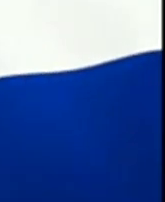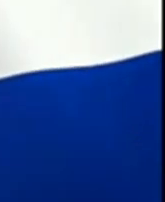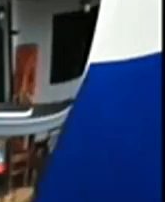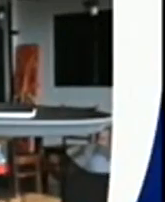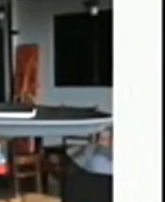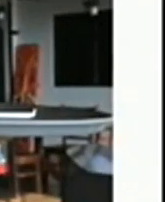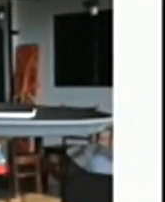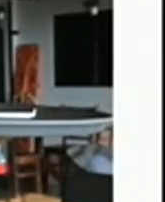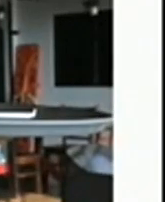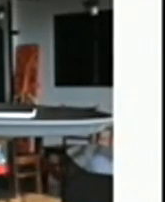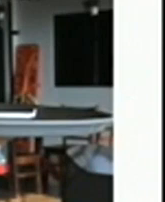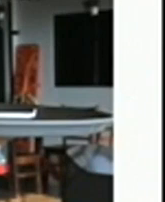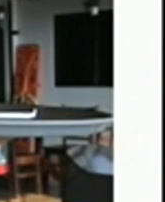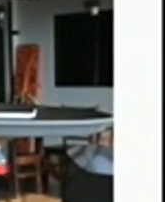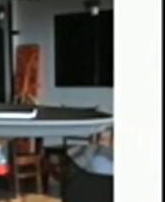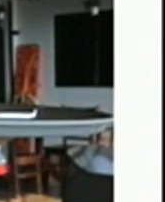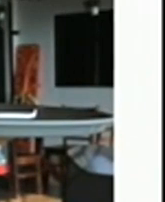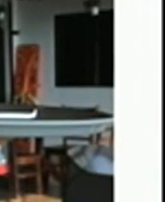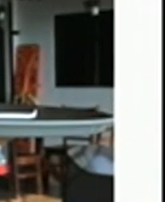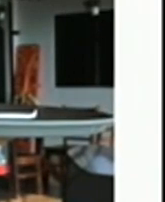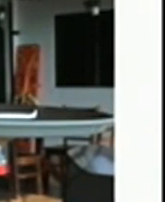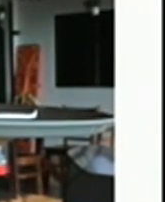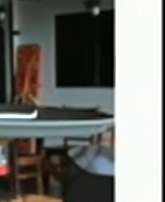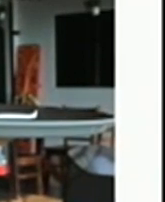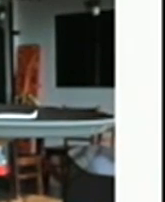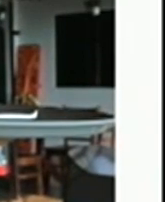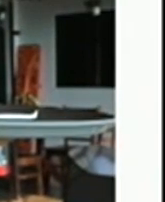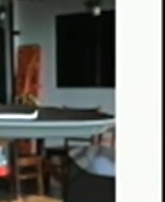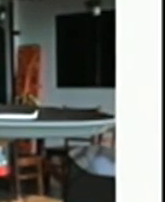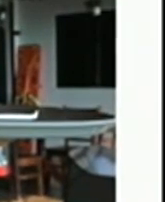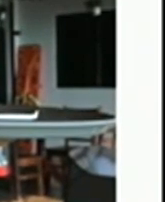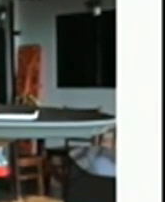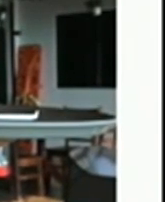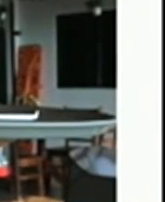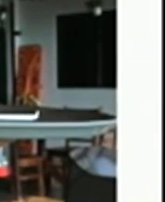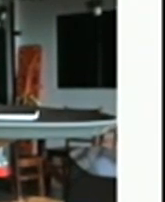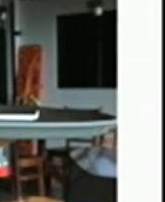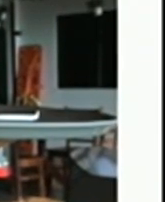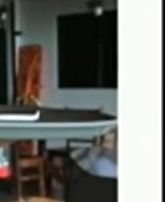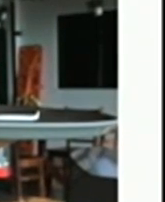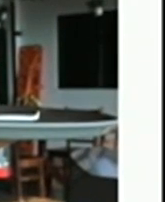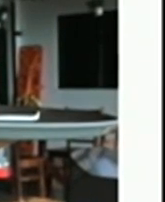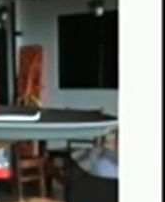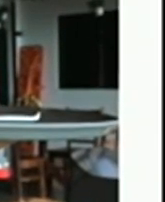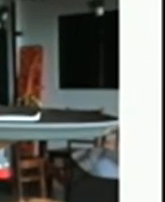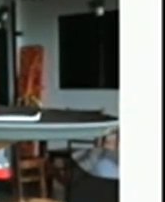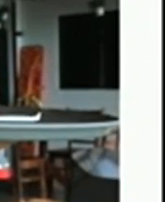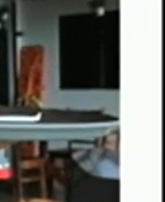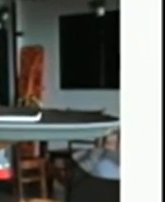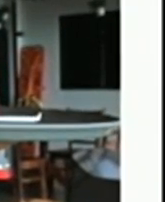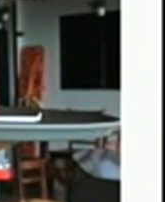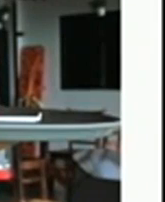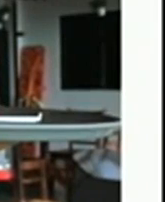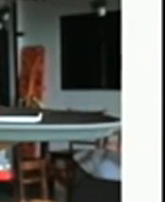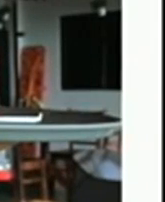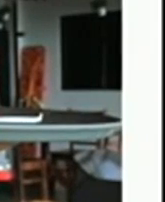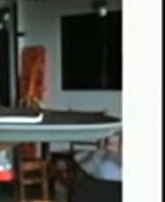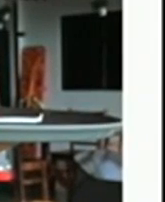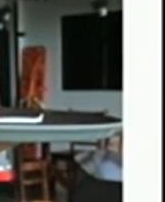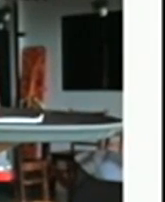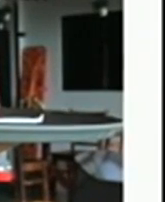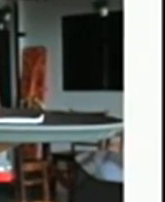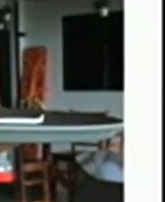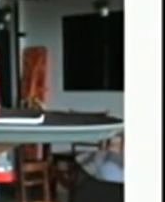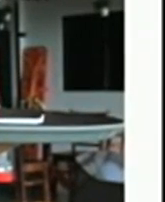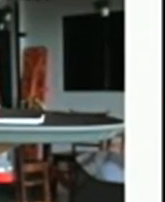Estos son algunos de los titulares de la edición de mañana de Diario El Salvador. El empleo formal en El Salvador tuvo un crecimiento del